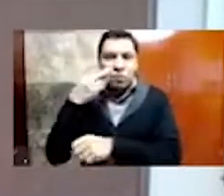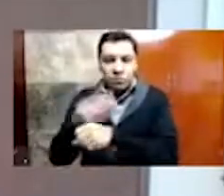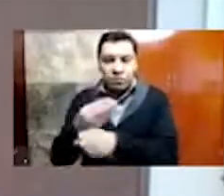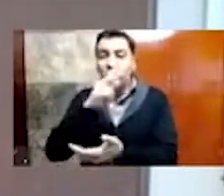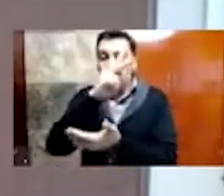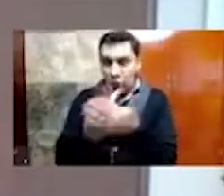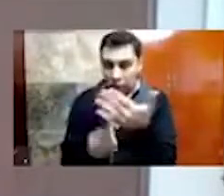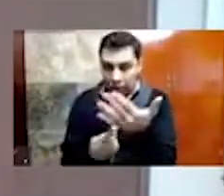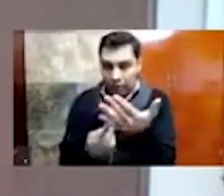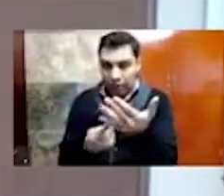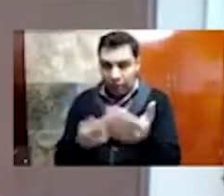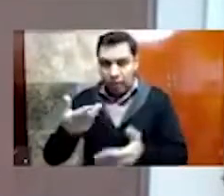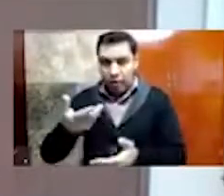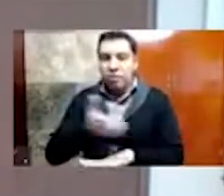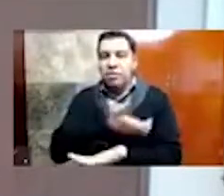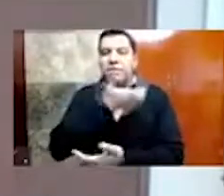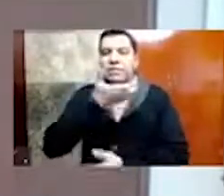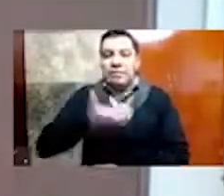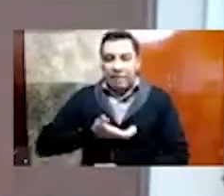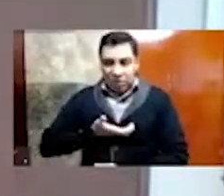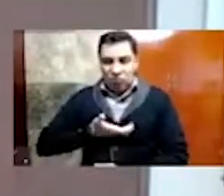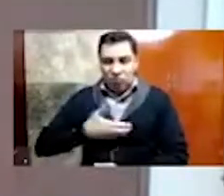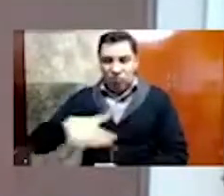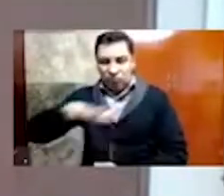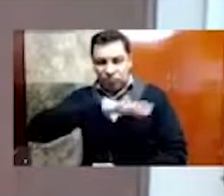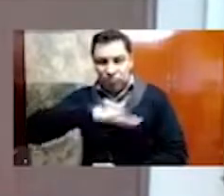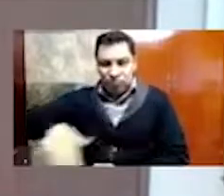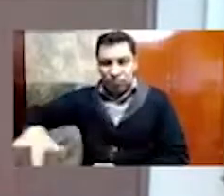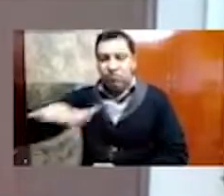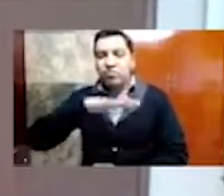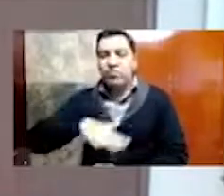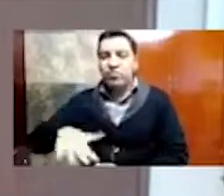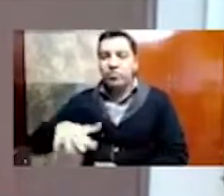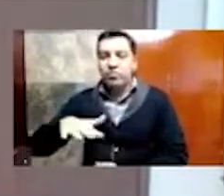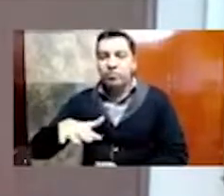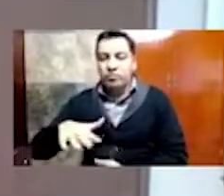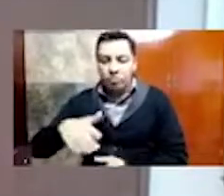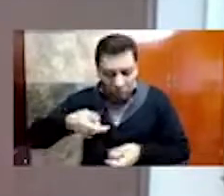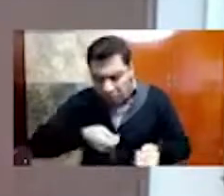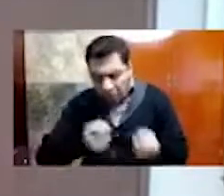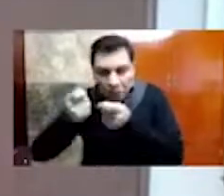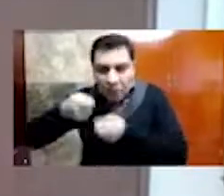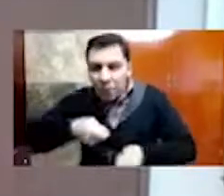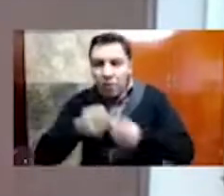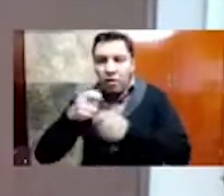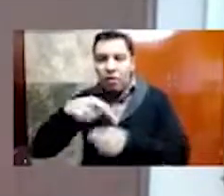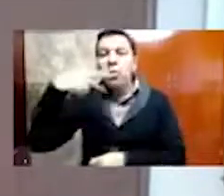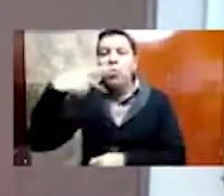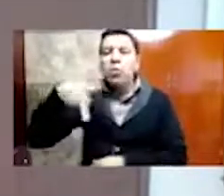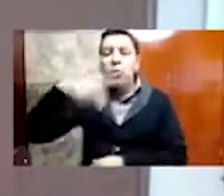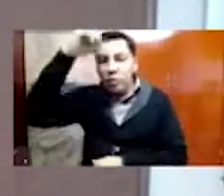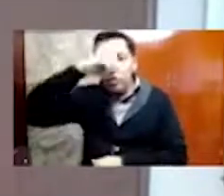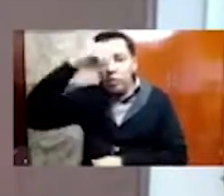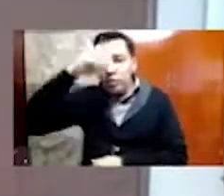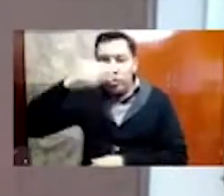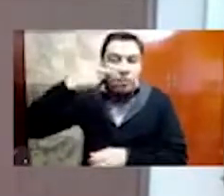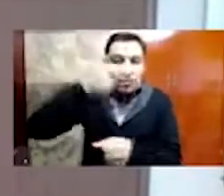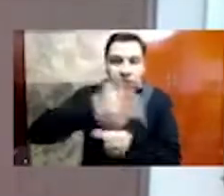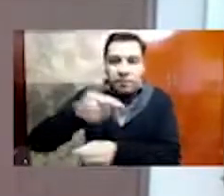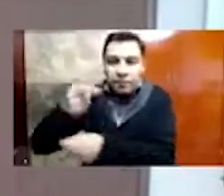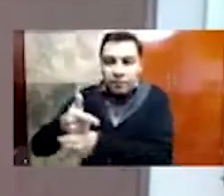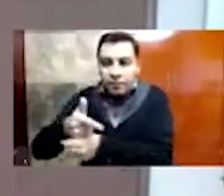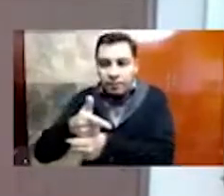urbano de arqueología del Centro Histórico de la Ciudad de México, ¿cuál es tu opinión sobre los descubrimientos de dos grandes,